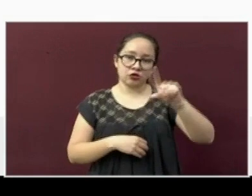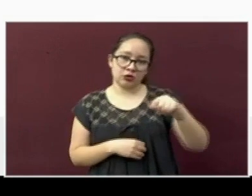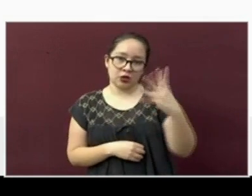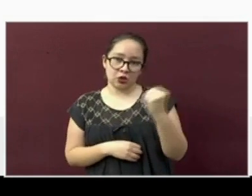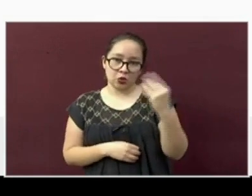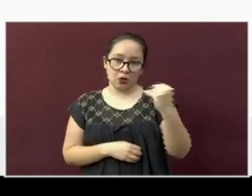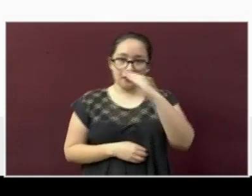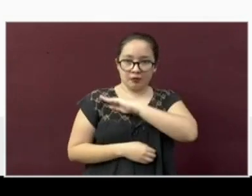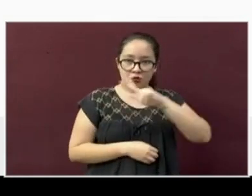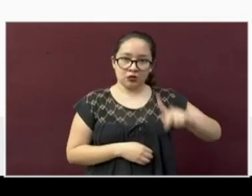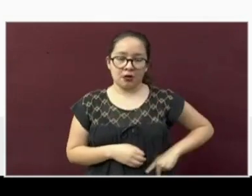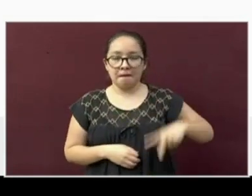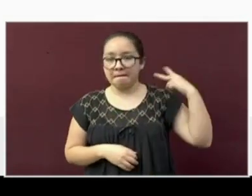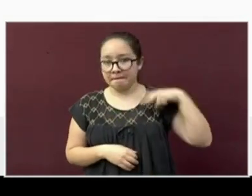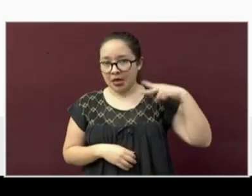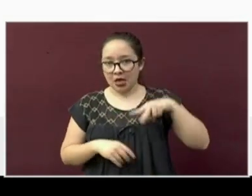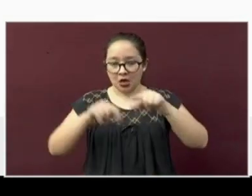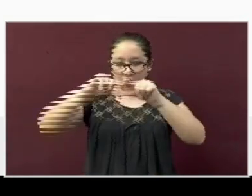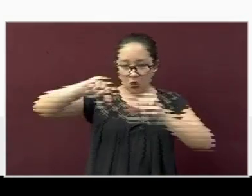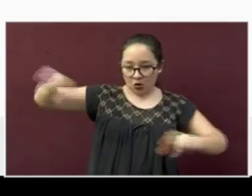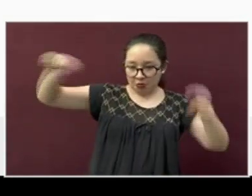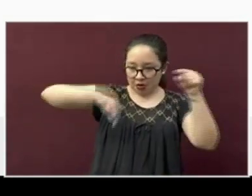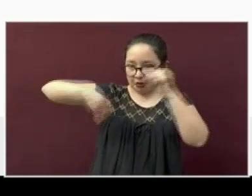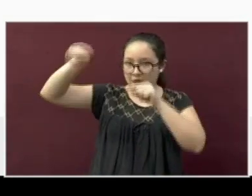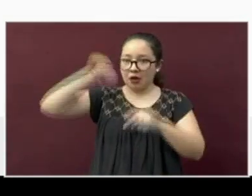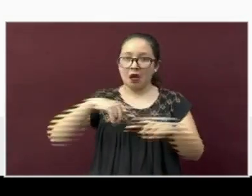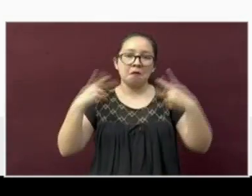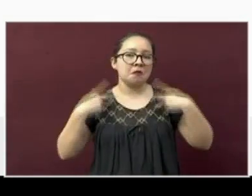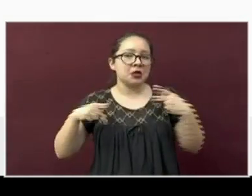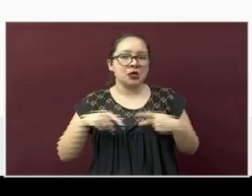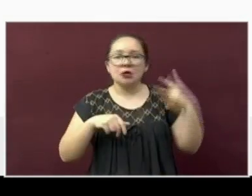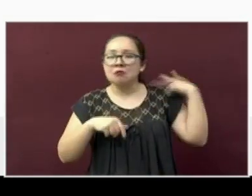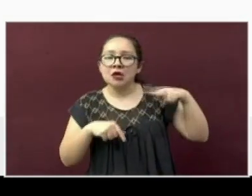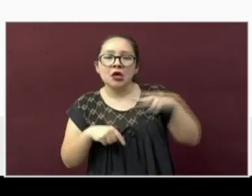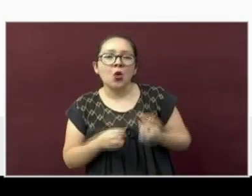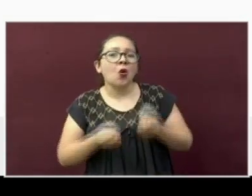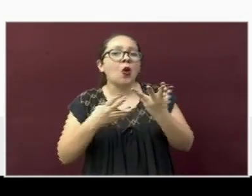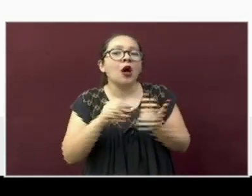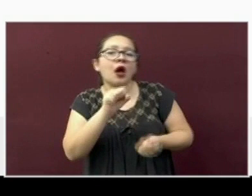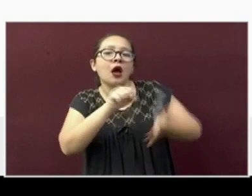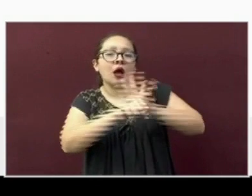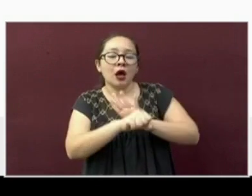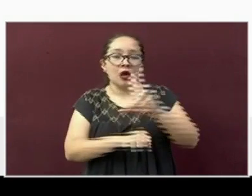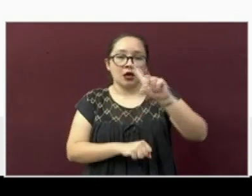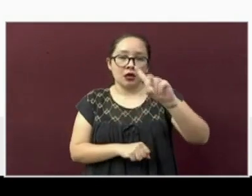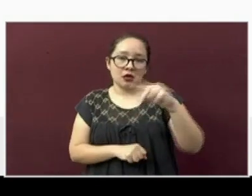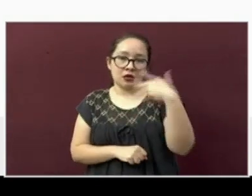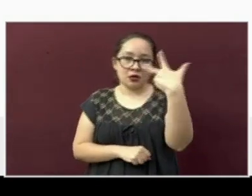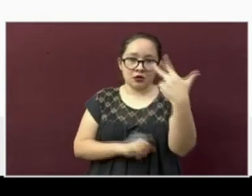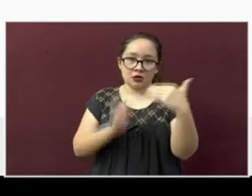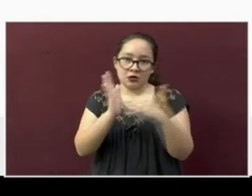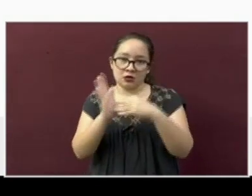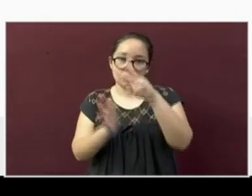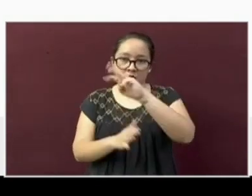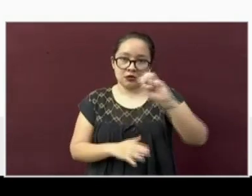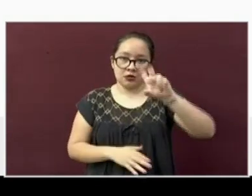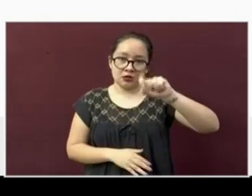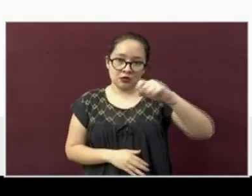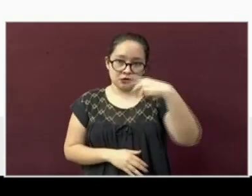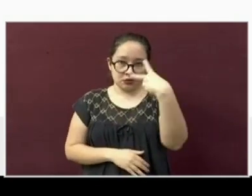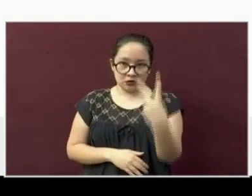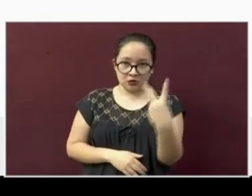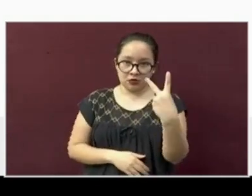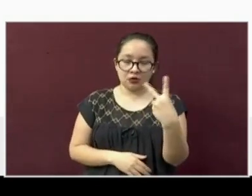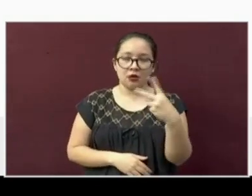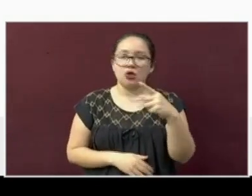nueve municipios de la entidad. Ahora, los casos positivos a COVID-19 suman treinta y ocho mil trescientos veintidós